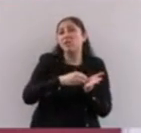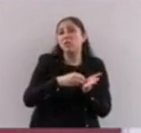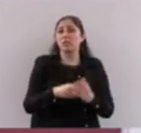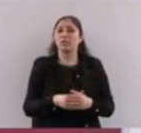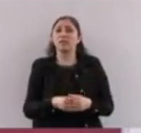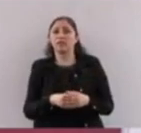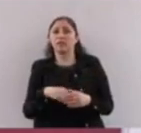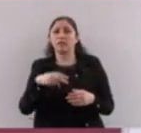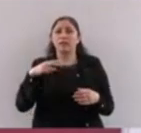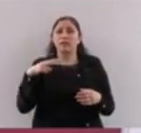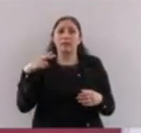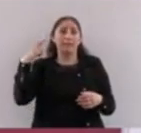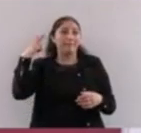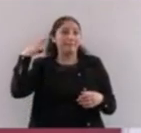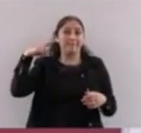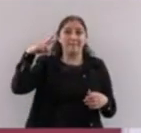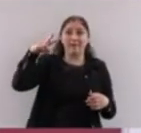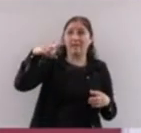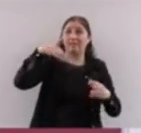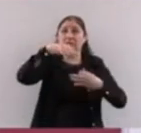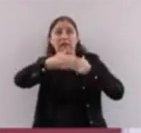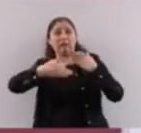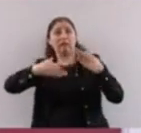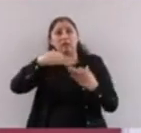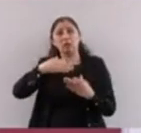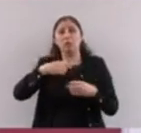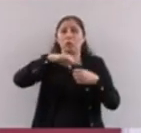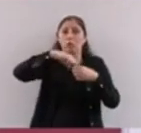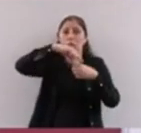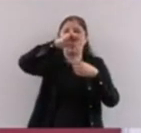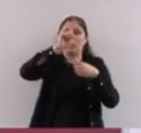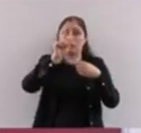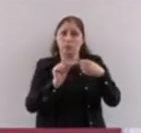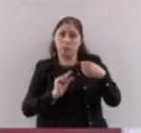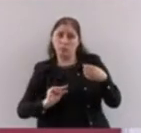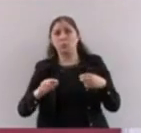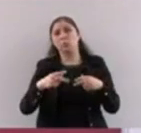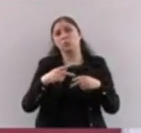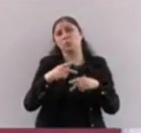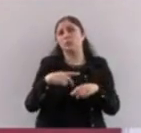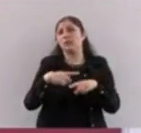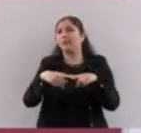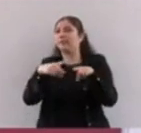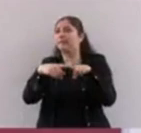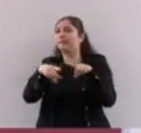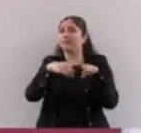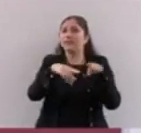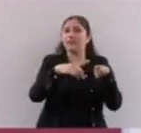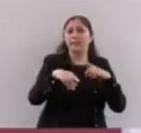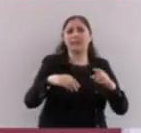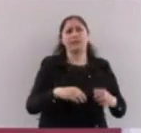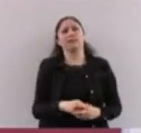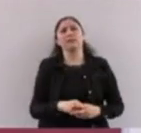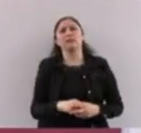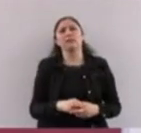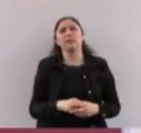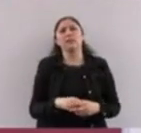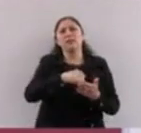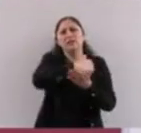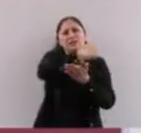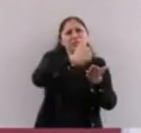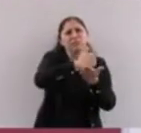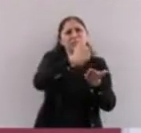Ciudad de México, en todo el Valle de México, en la zona metropolitana. Entonces, en realidad no tenemos